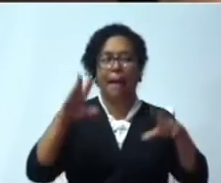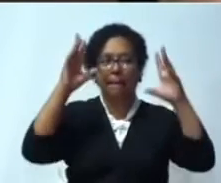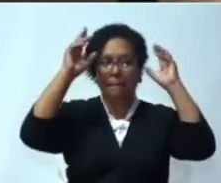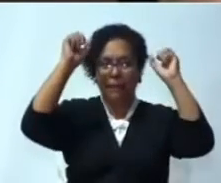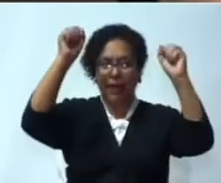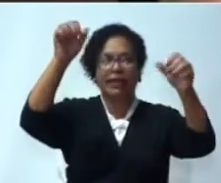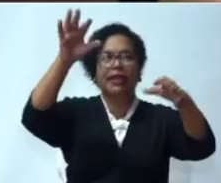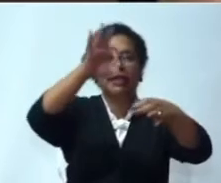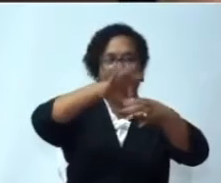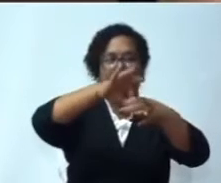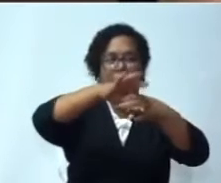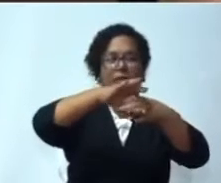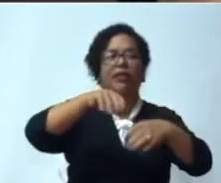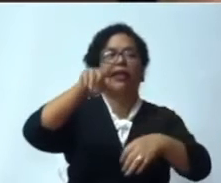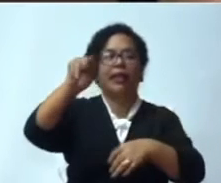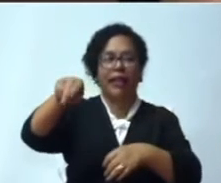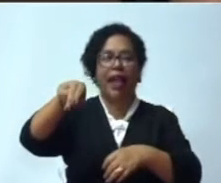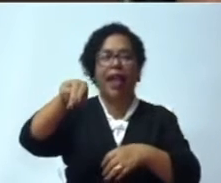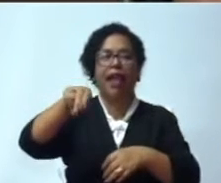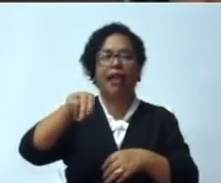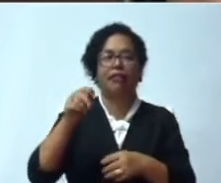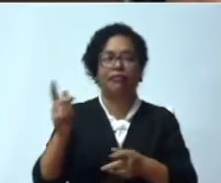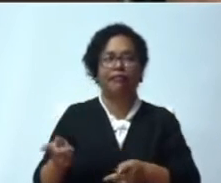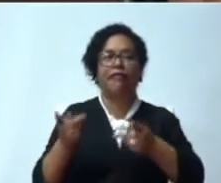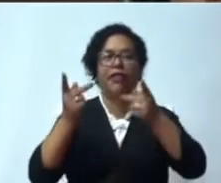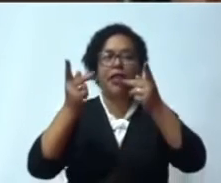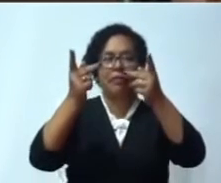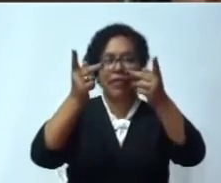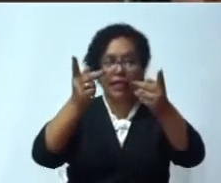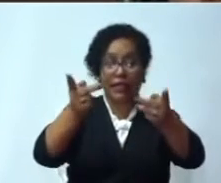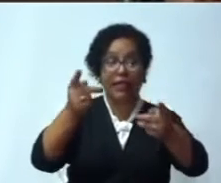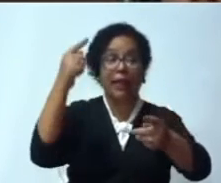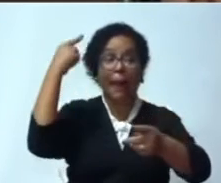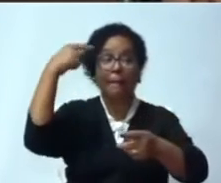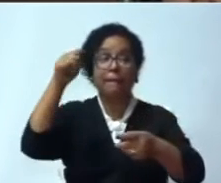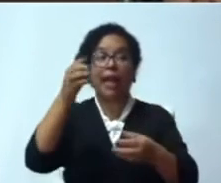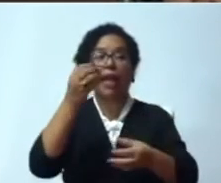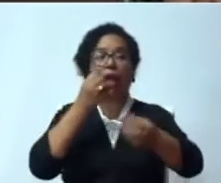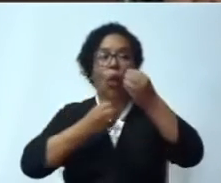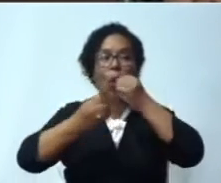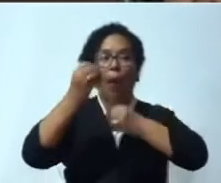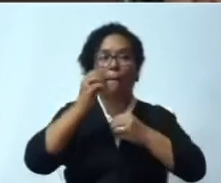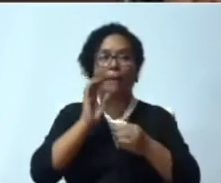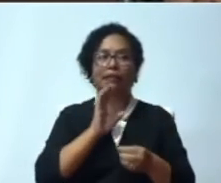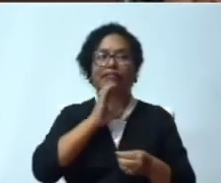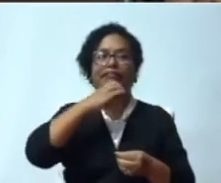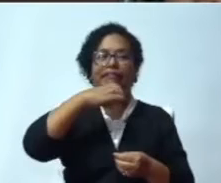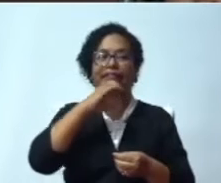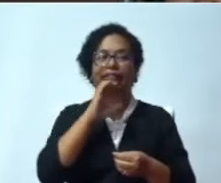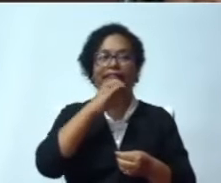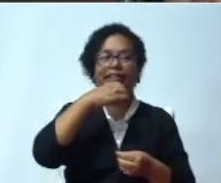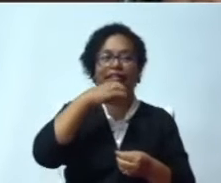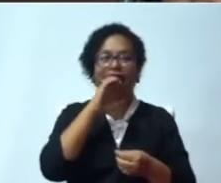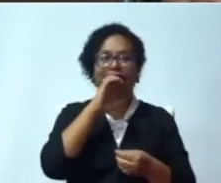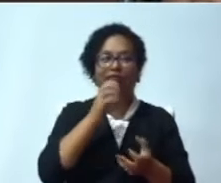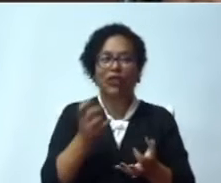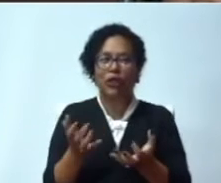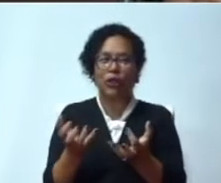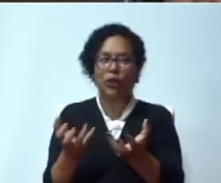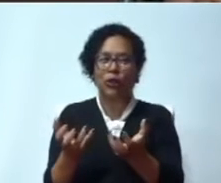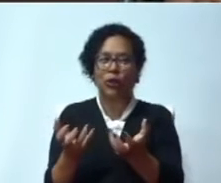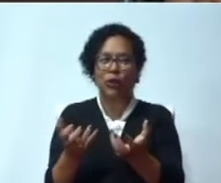Yo creo que esas comunidades se merece que el gobierno que preside